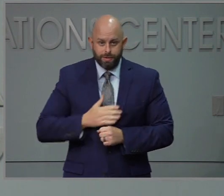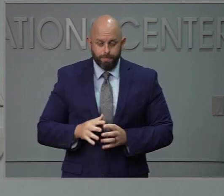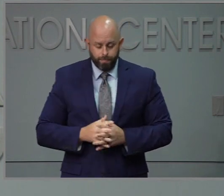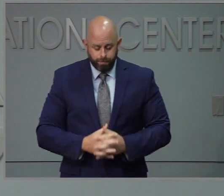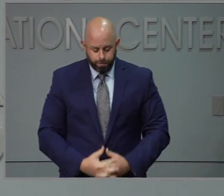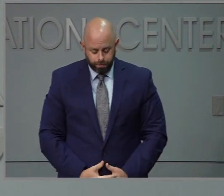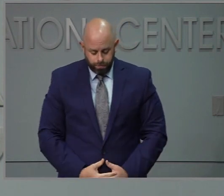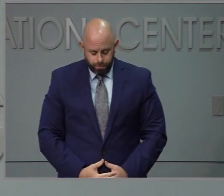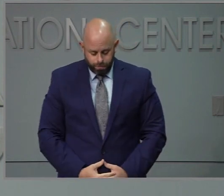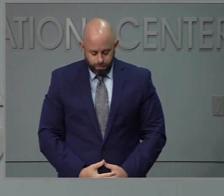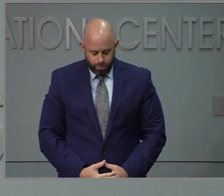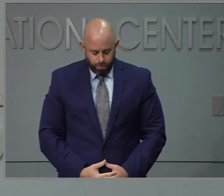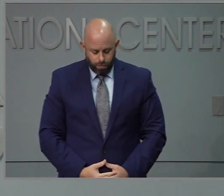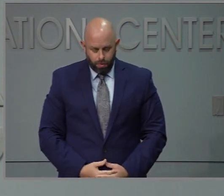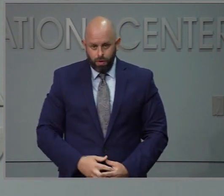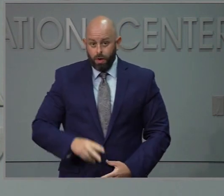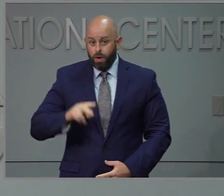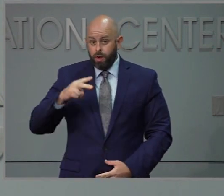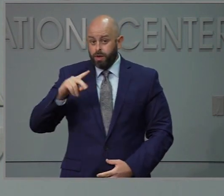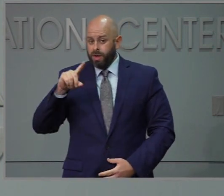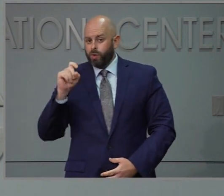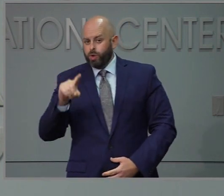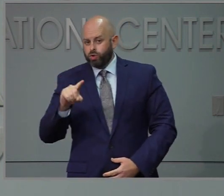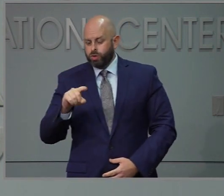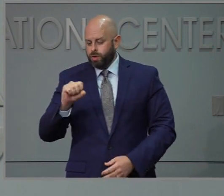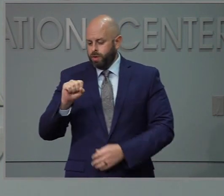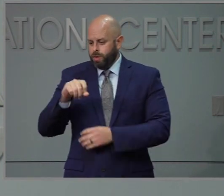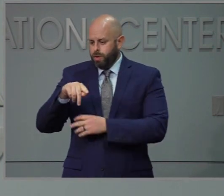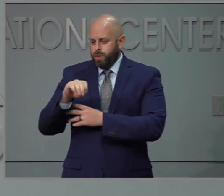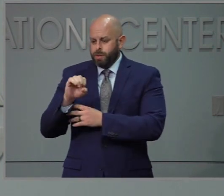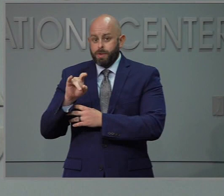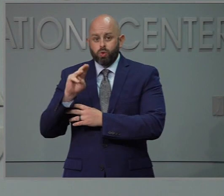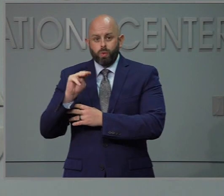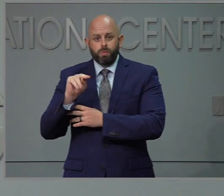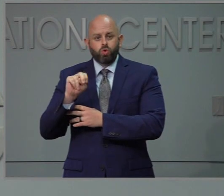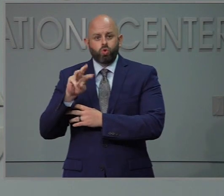Pregunta. Seguimiento de se anden su indés pecho ni es.